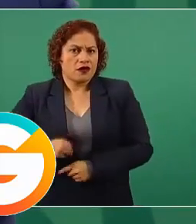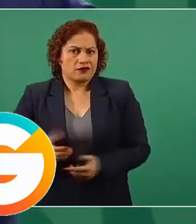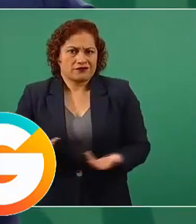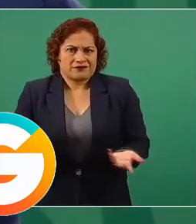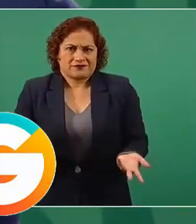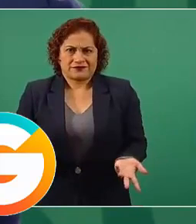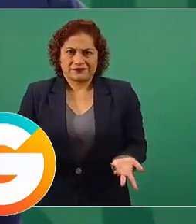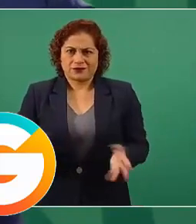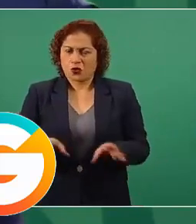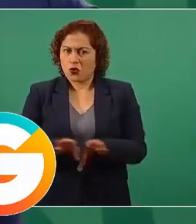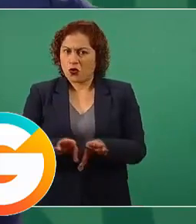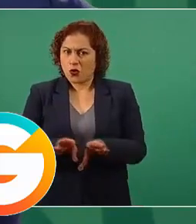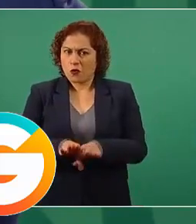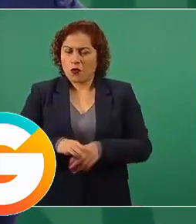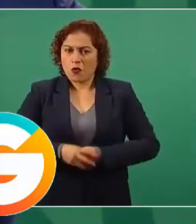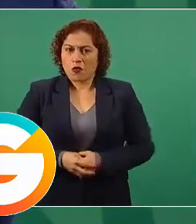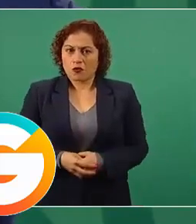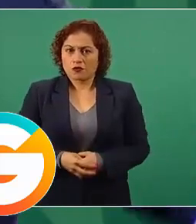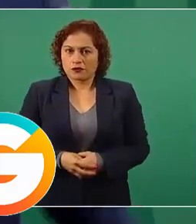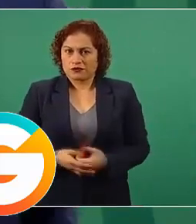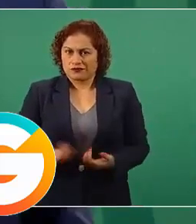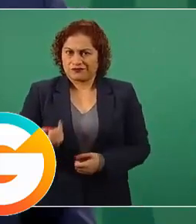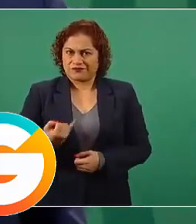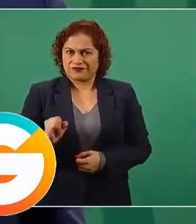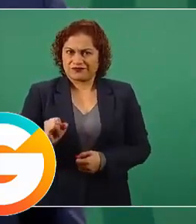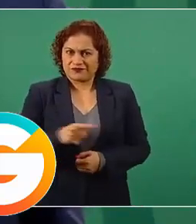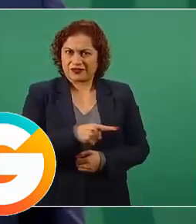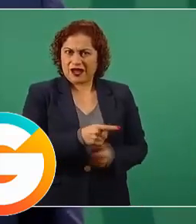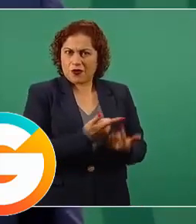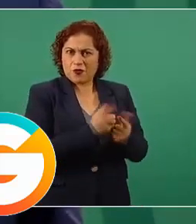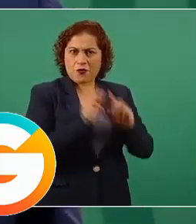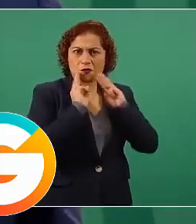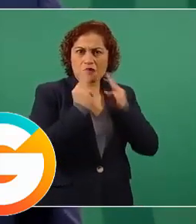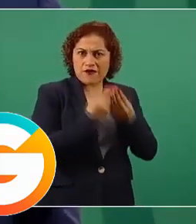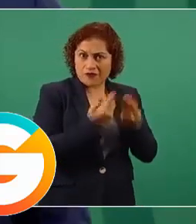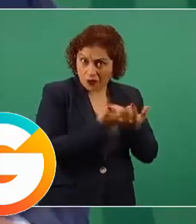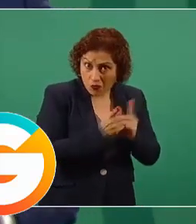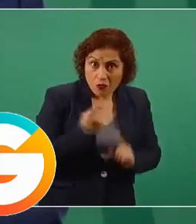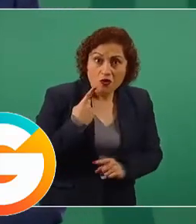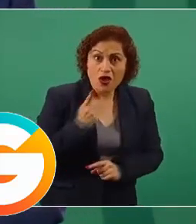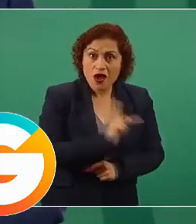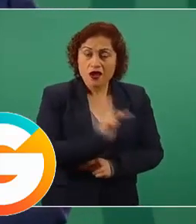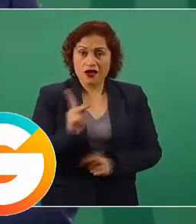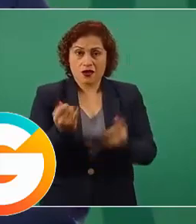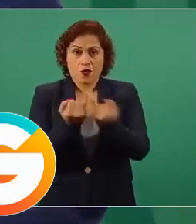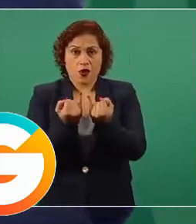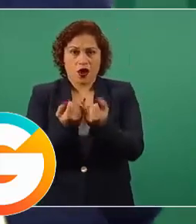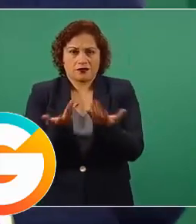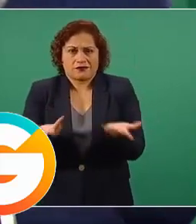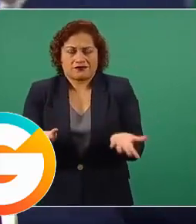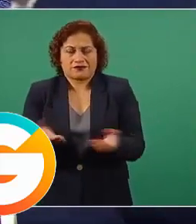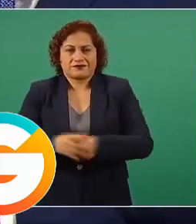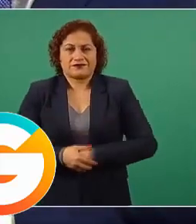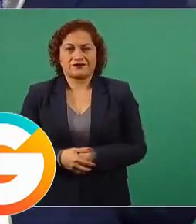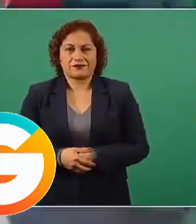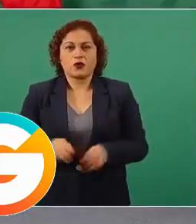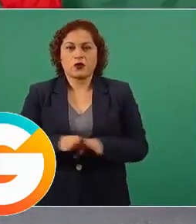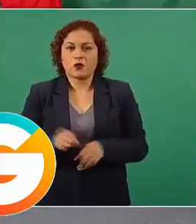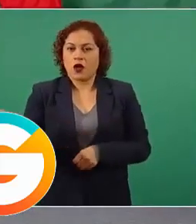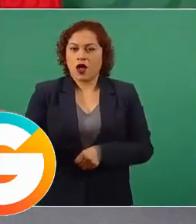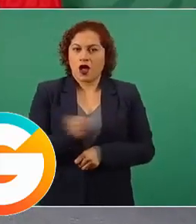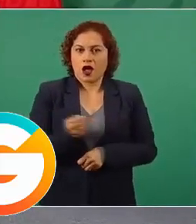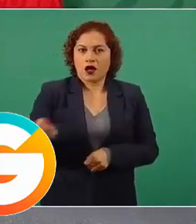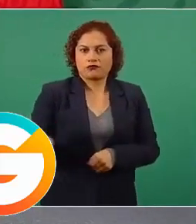Como si se tratara de un partido que pone a los candidatos.